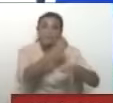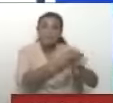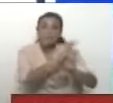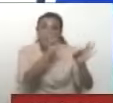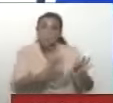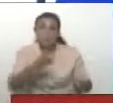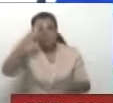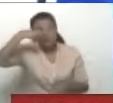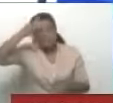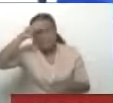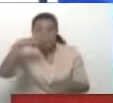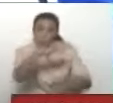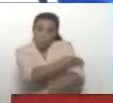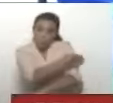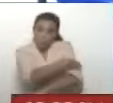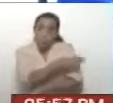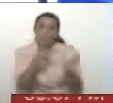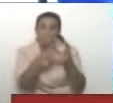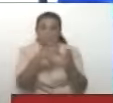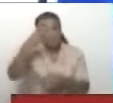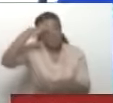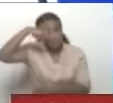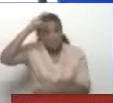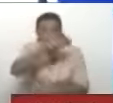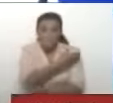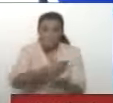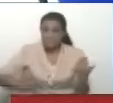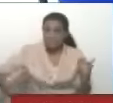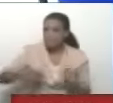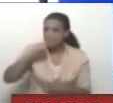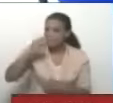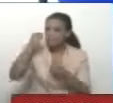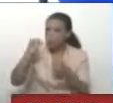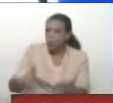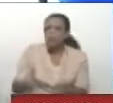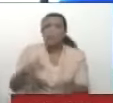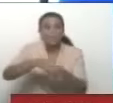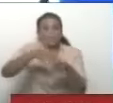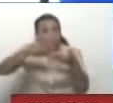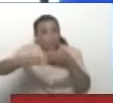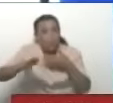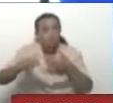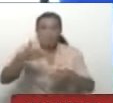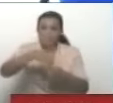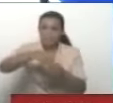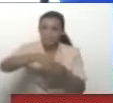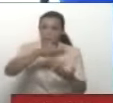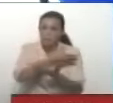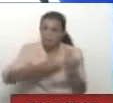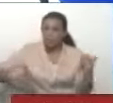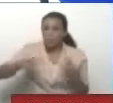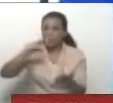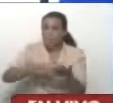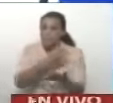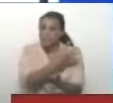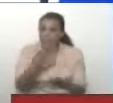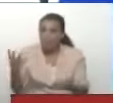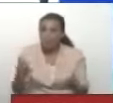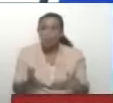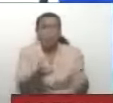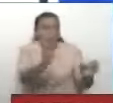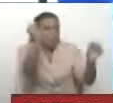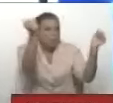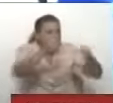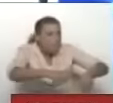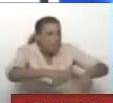De México. De la derecha mexicana. El presidente de Venezuela, Nicolás Maduro. Vaticinó que ganarán las elecciones presidenciales del 2024. Por las